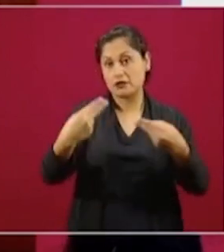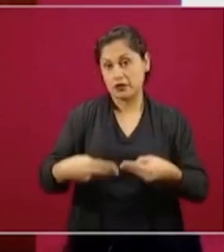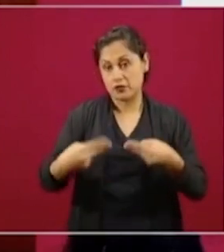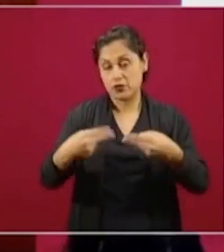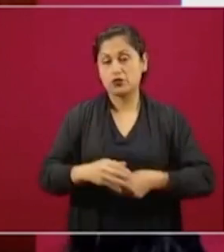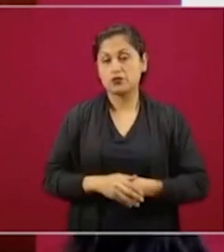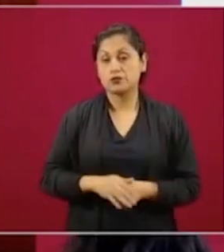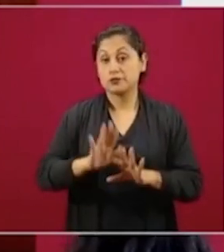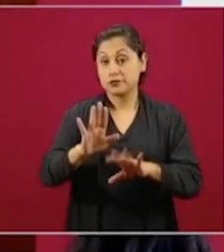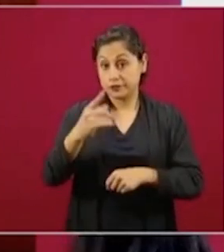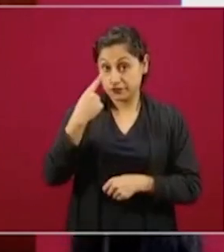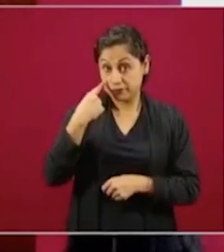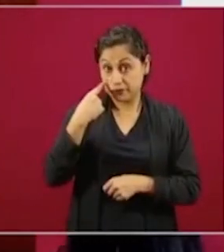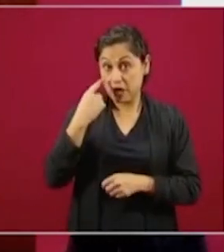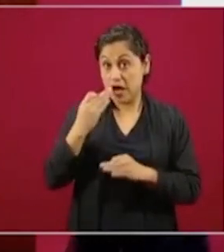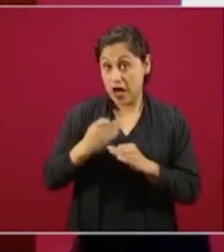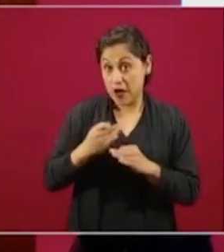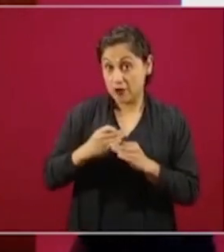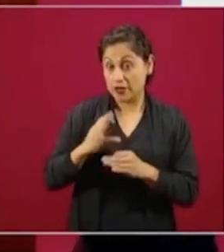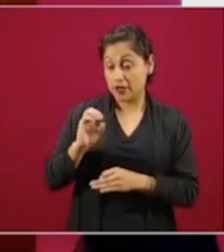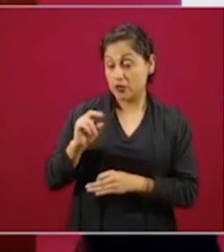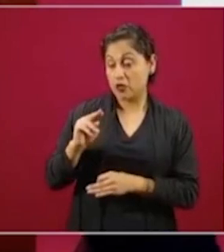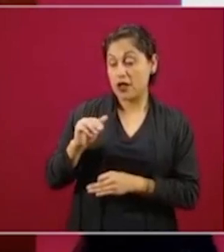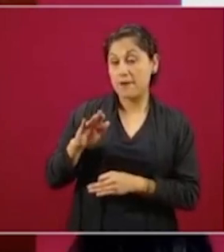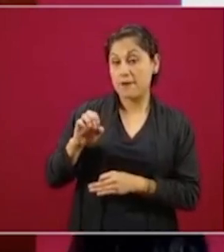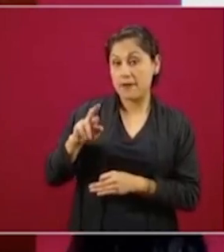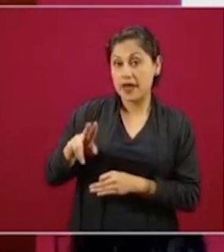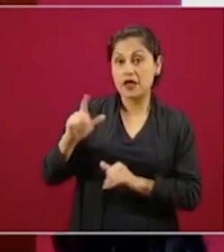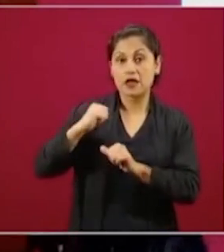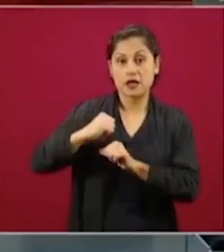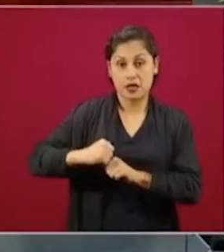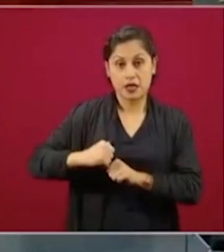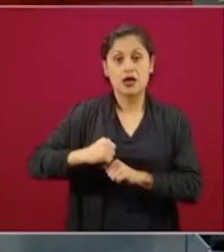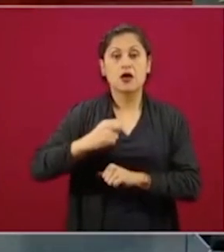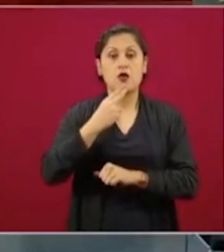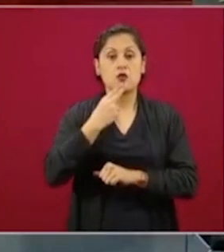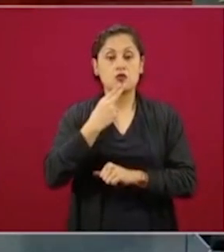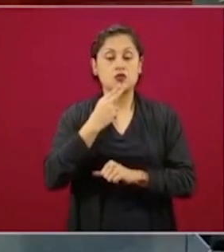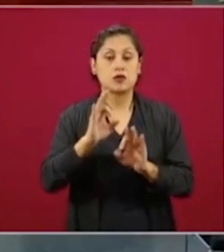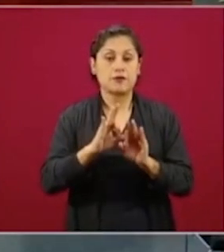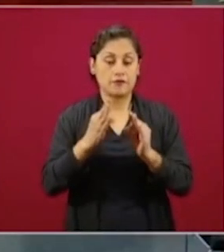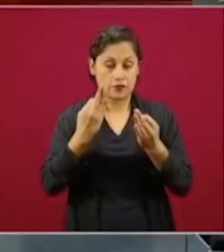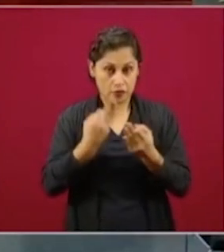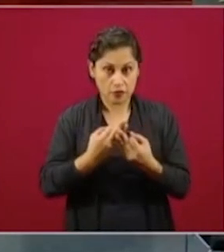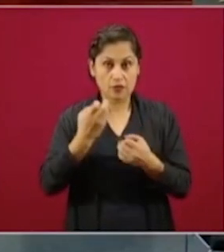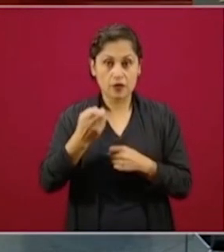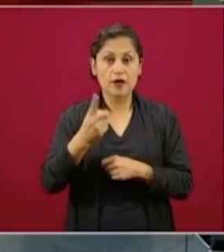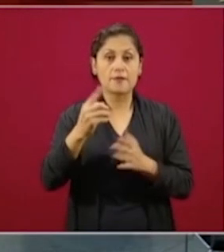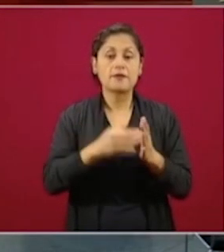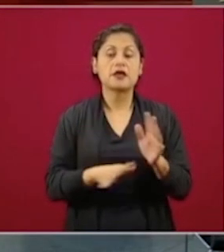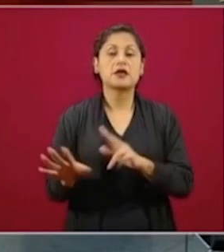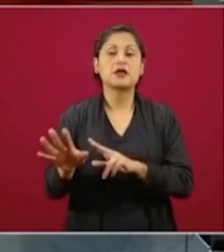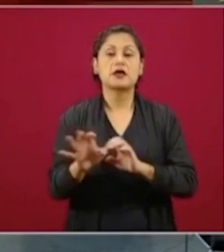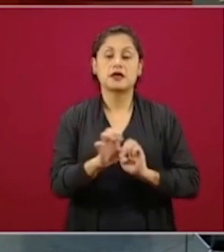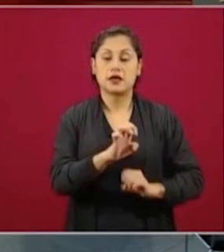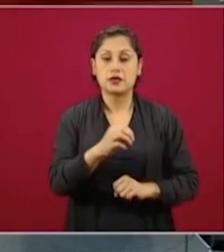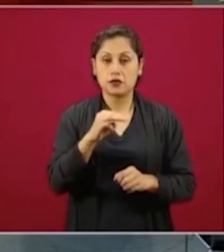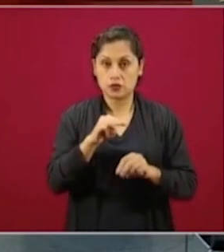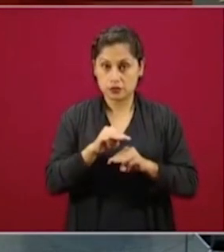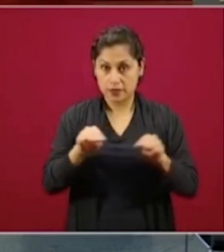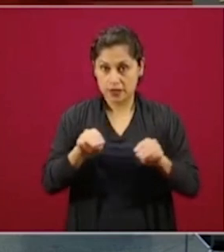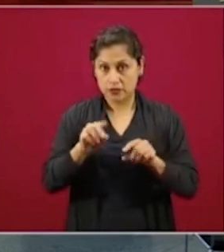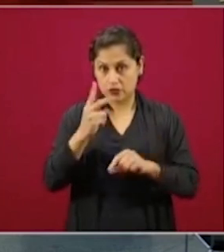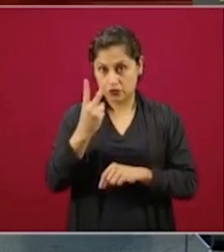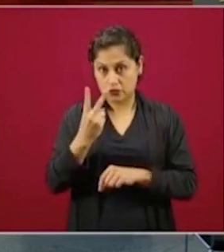hoy este modelo que tenemos en la Conamer aplica para construcciones de hasta mil 500 metros cuadrados. El modelo ha sido ya avalado